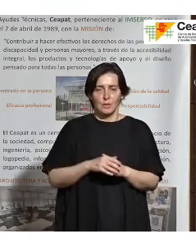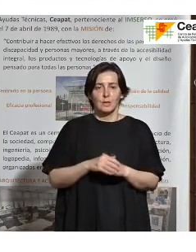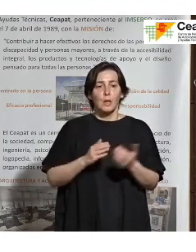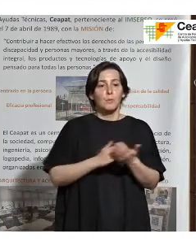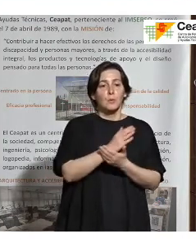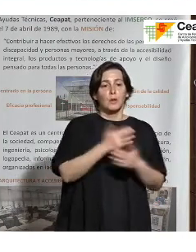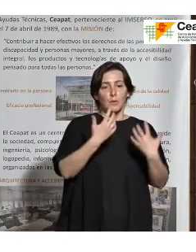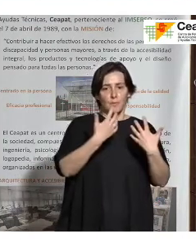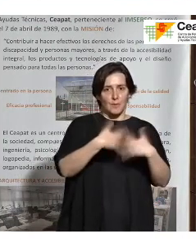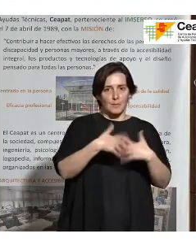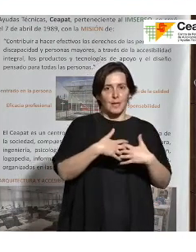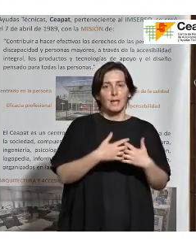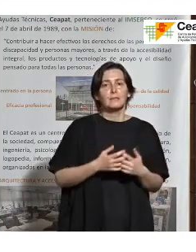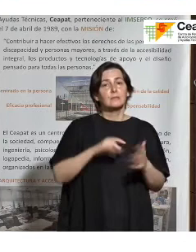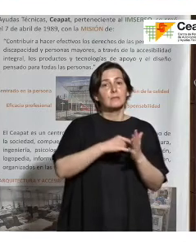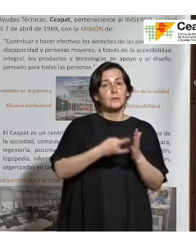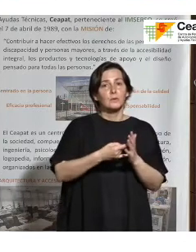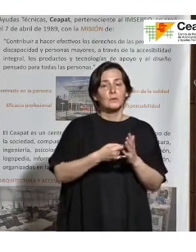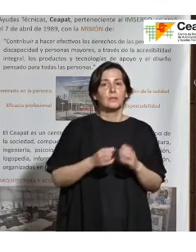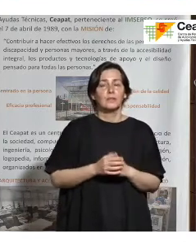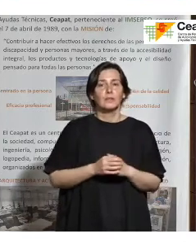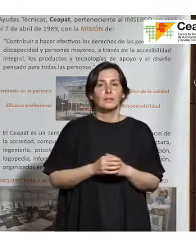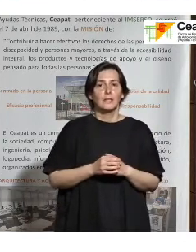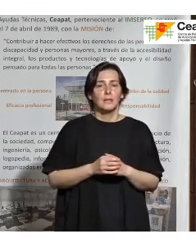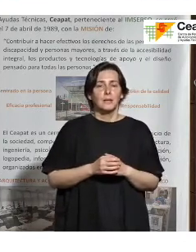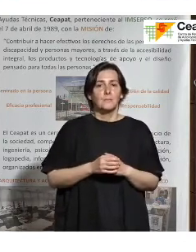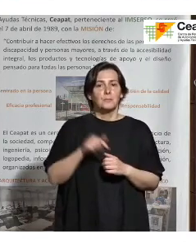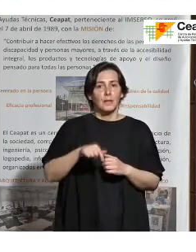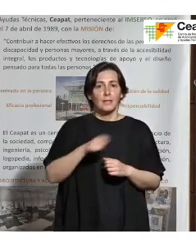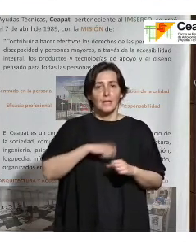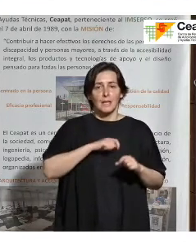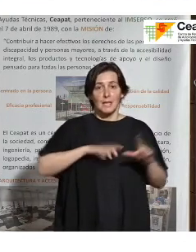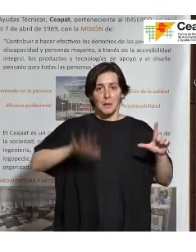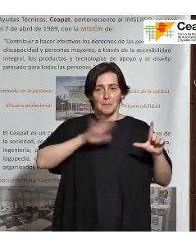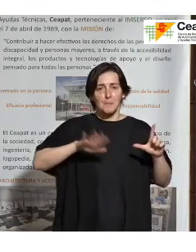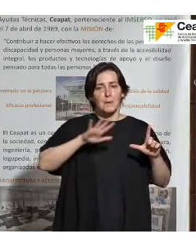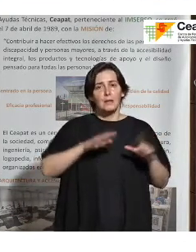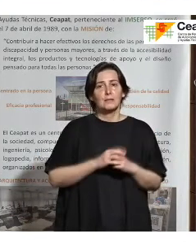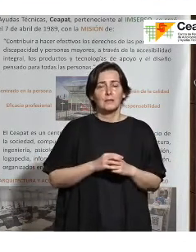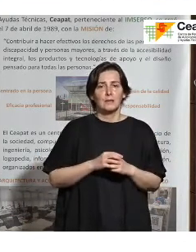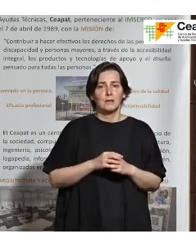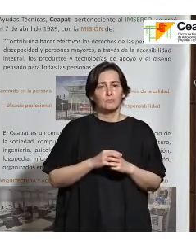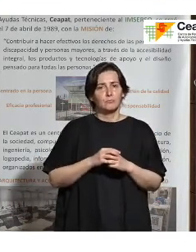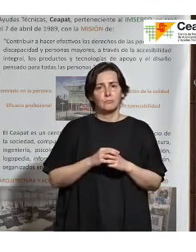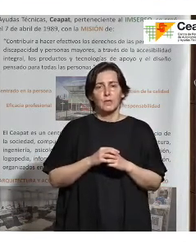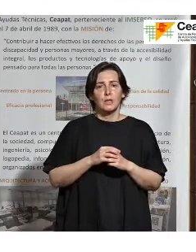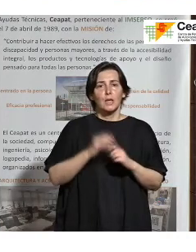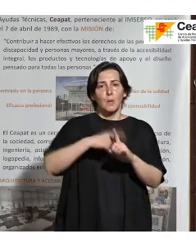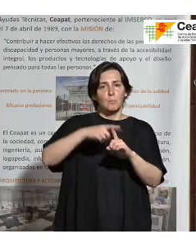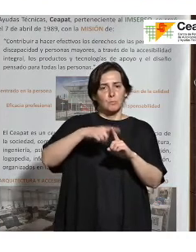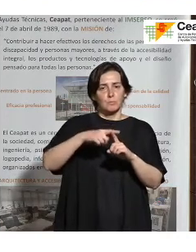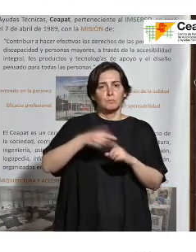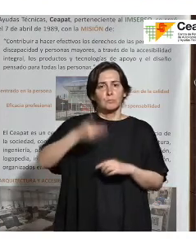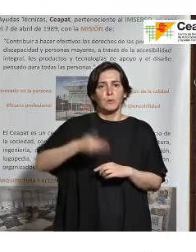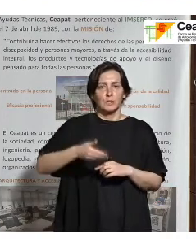un lado, somos fabricantes, como hemos comentado, de tecnología, en el que aquí en España tenemos un posicionamiento bastante importante del